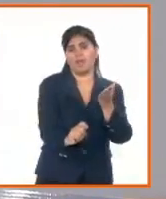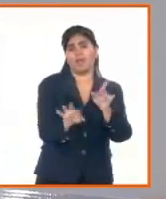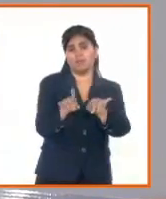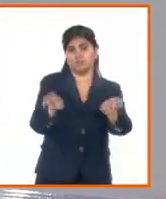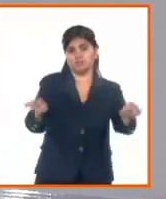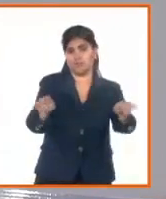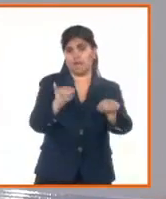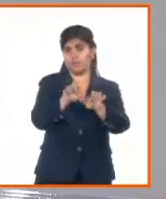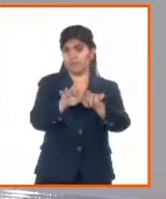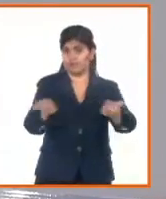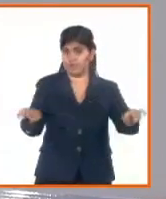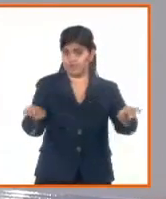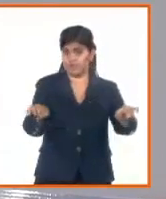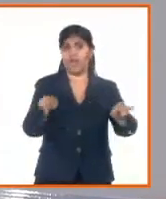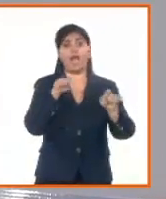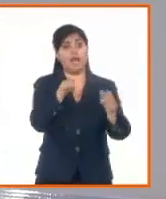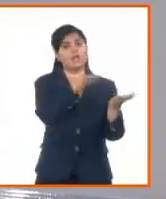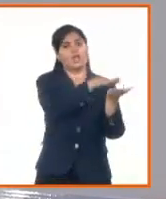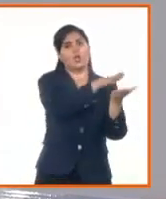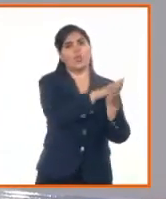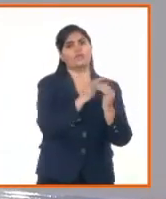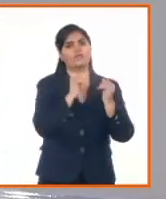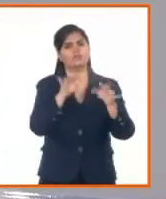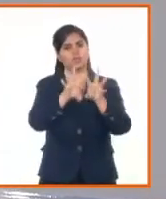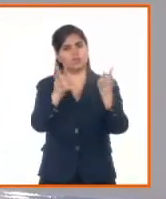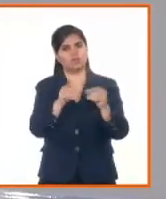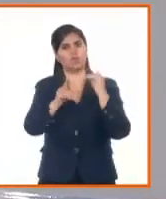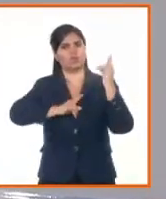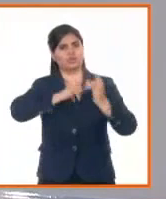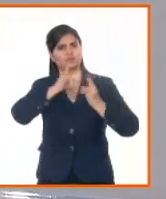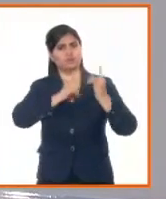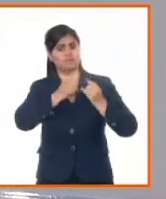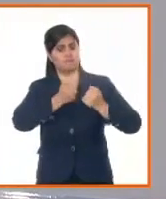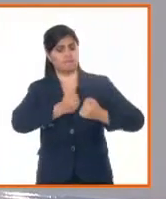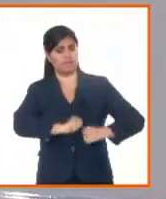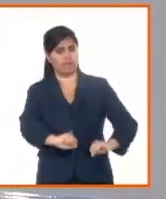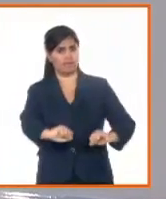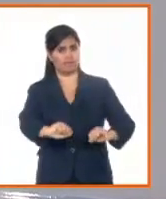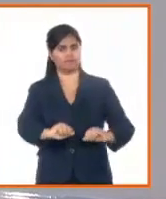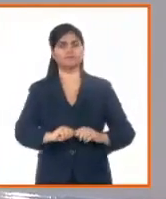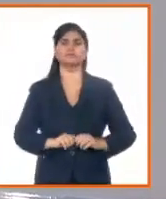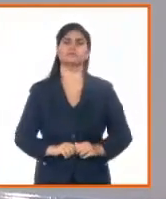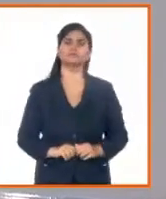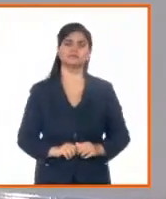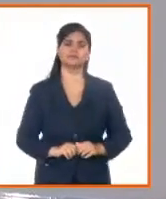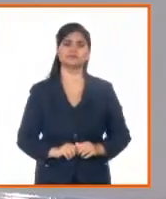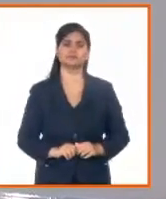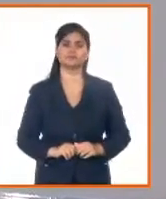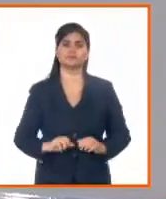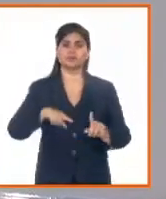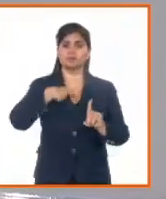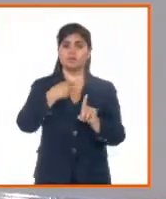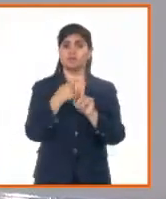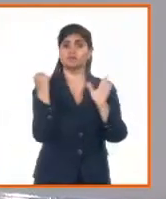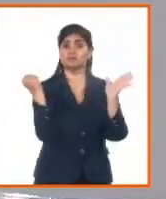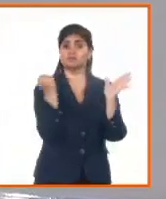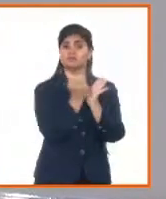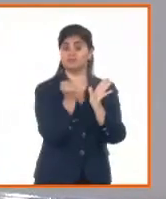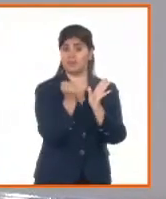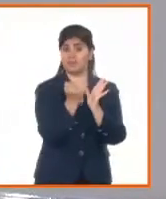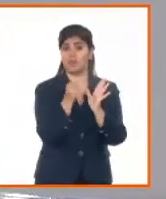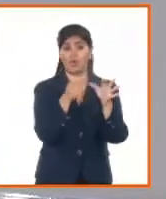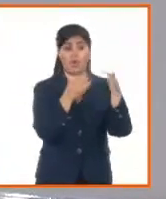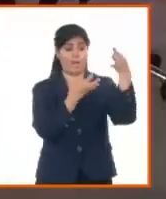mixto hasta que ya quede solo en la inscripción digital, pero además se le entrega la certificación del nacimiento a